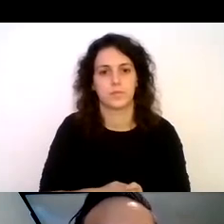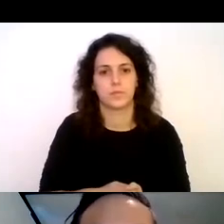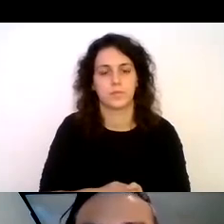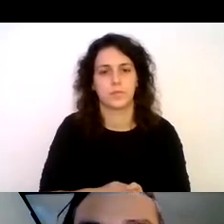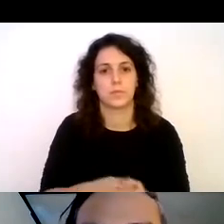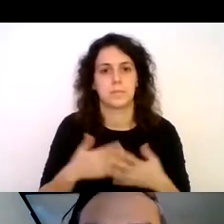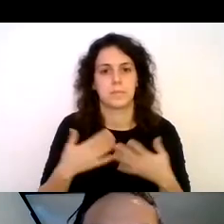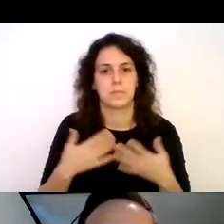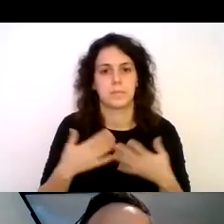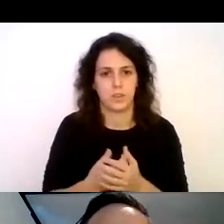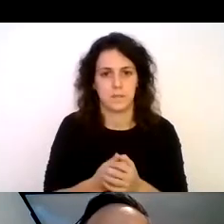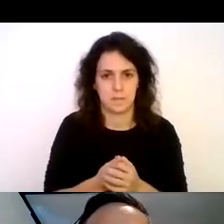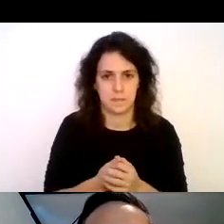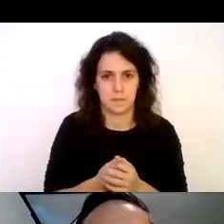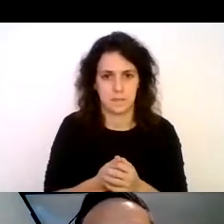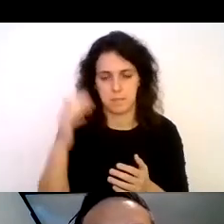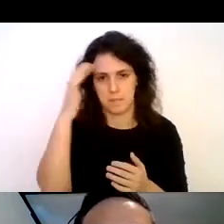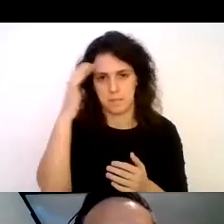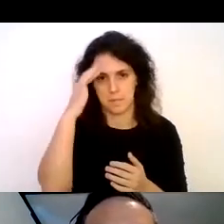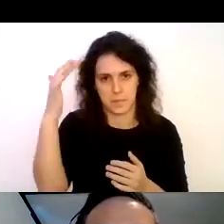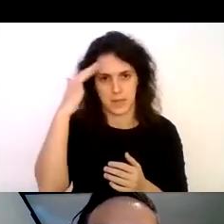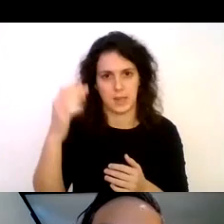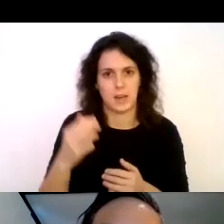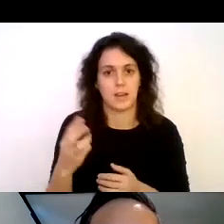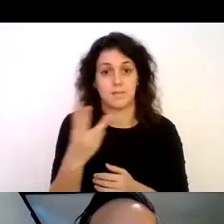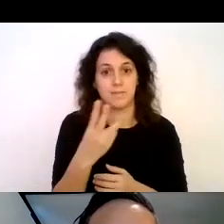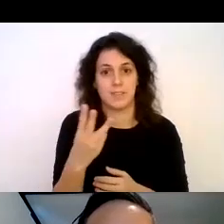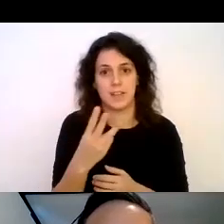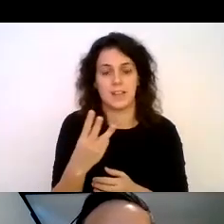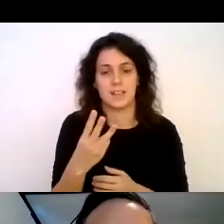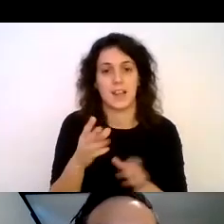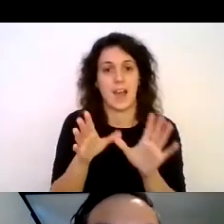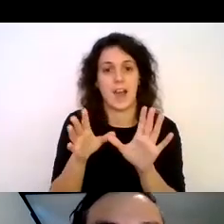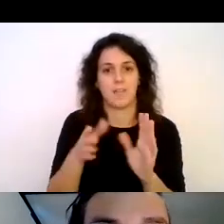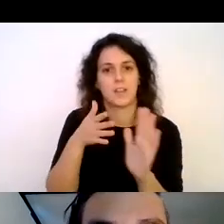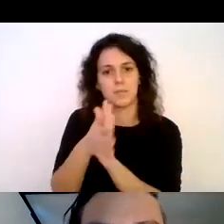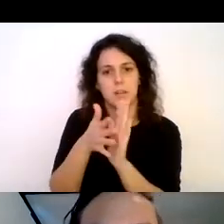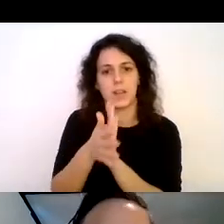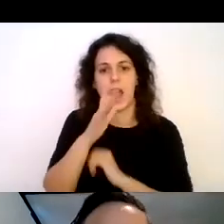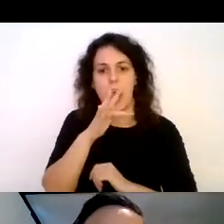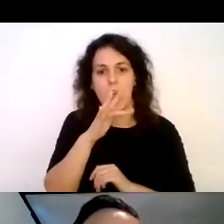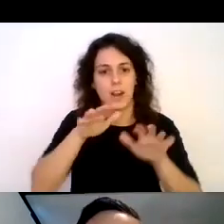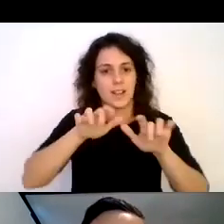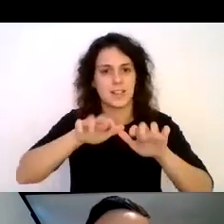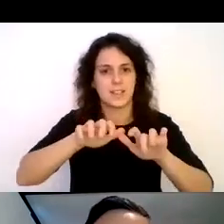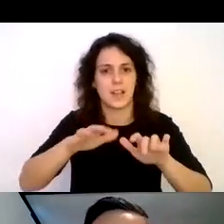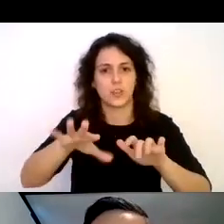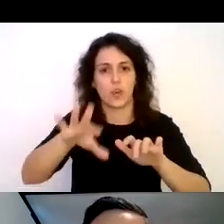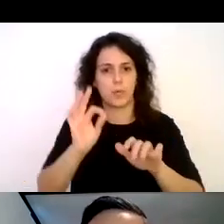Entonces, ¿cuál de estos? Imaginan ustedes que era la ave que les describí. Escriban en el chat su opción. Vamos a dar algunos segundos.